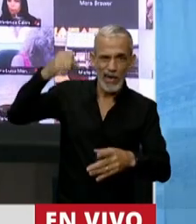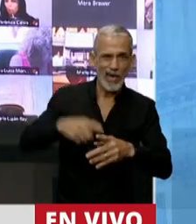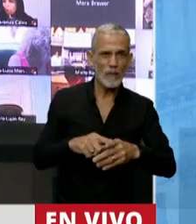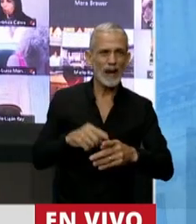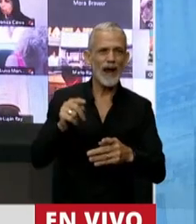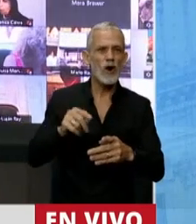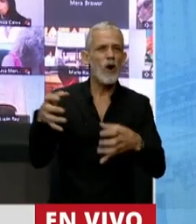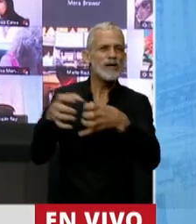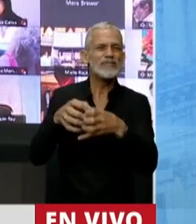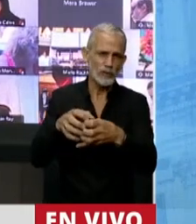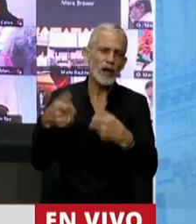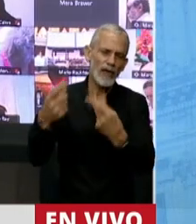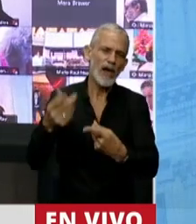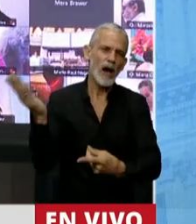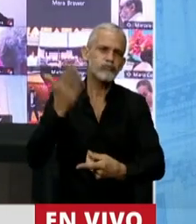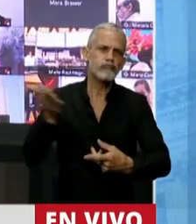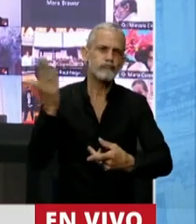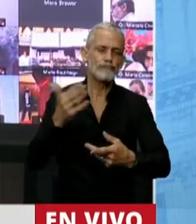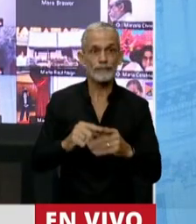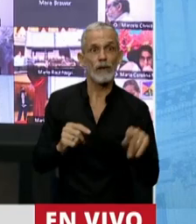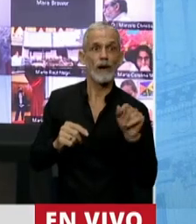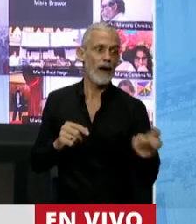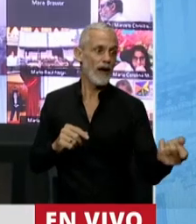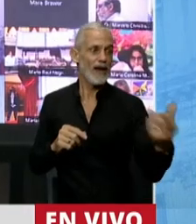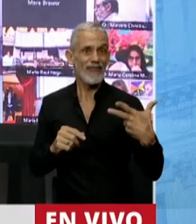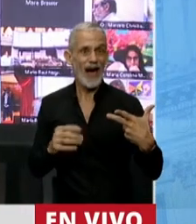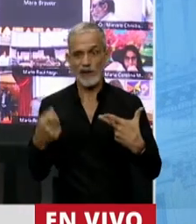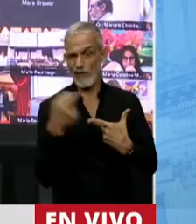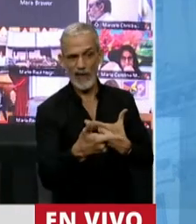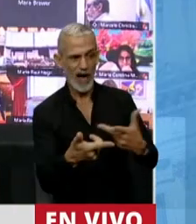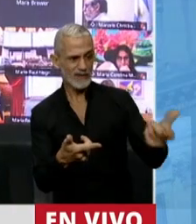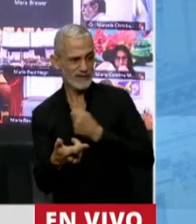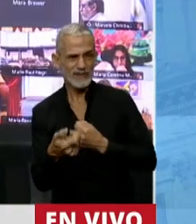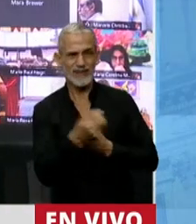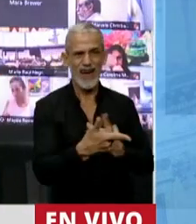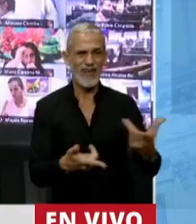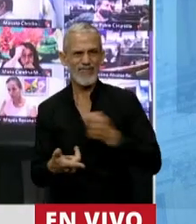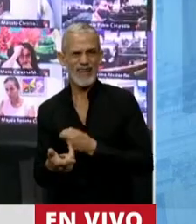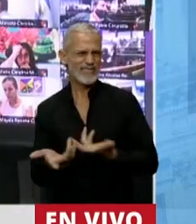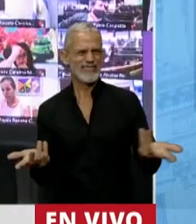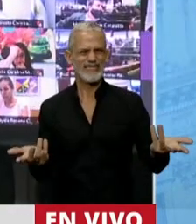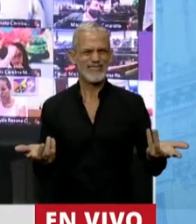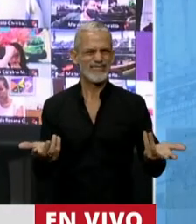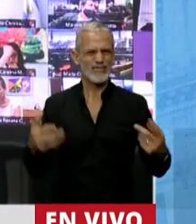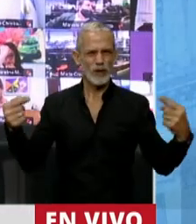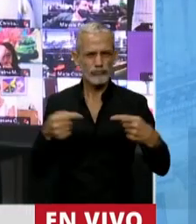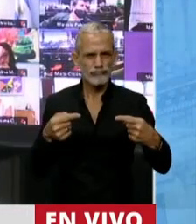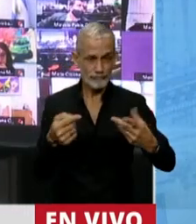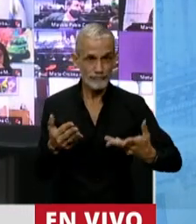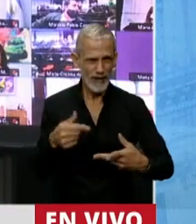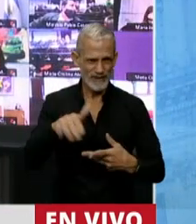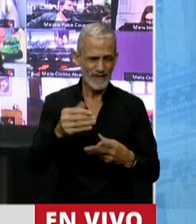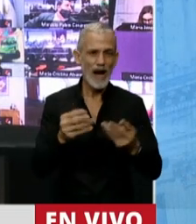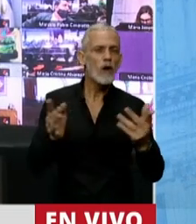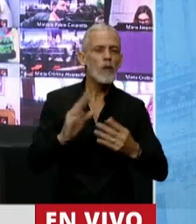productivos. Sacamos con la mano izquierda lo que le dimos con la derecha. Pero además, para